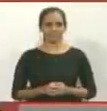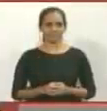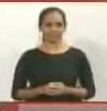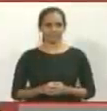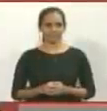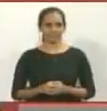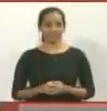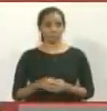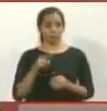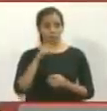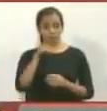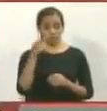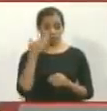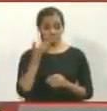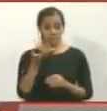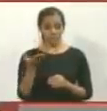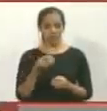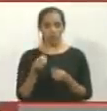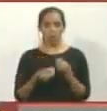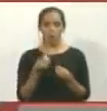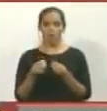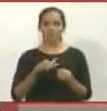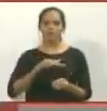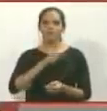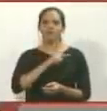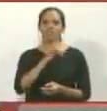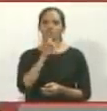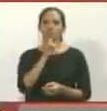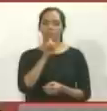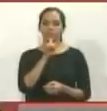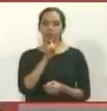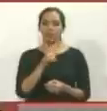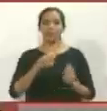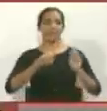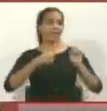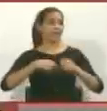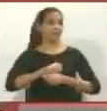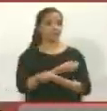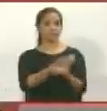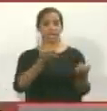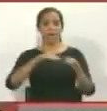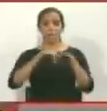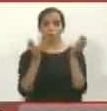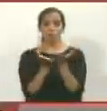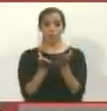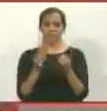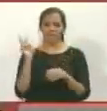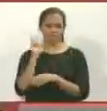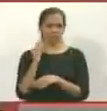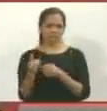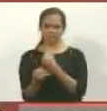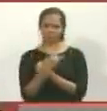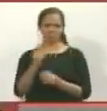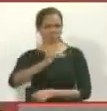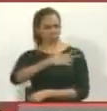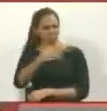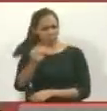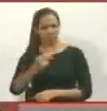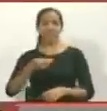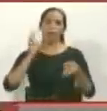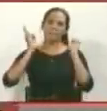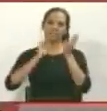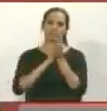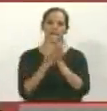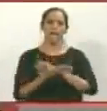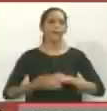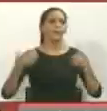Para que ustedes vean cómo montan ellos los falsos positivos que le venden al mundo, porque a Venezuela ya no nos engañan. Aquí los pendejos se acabaron